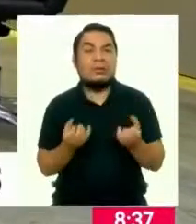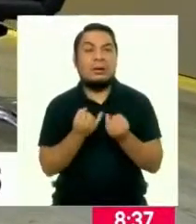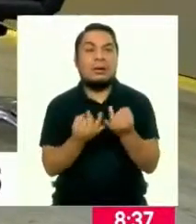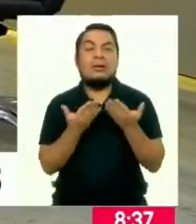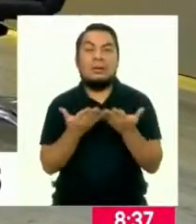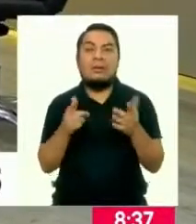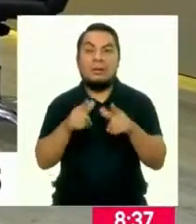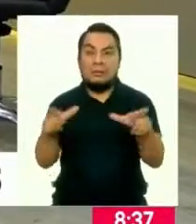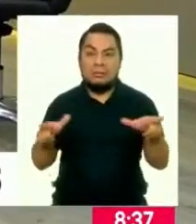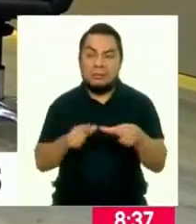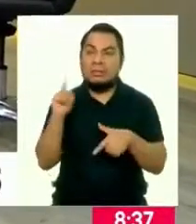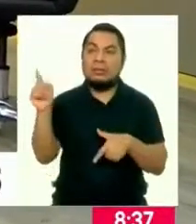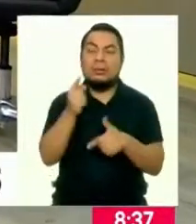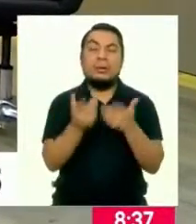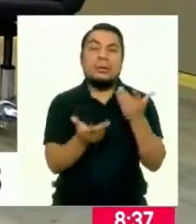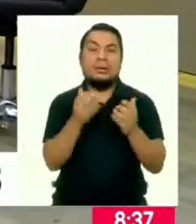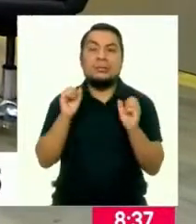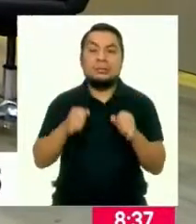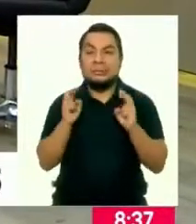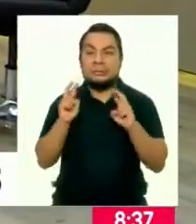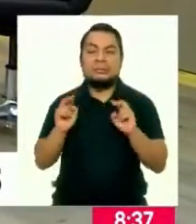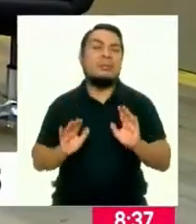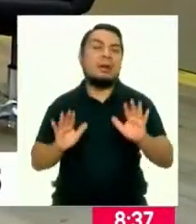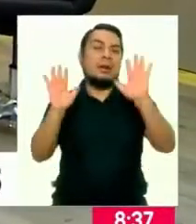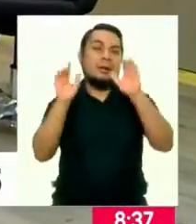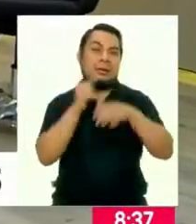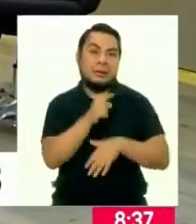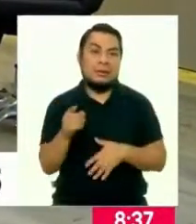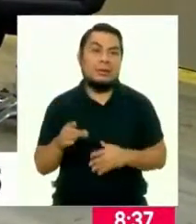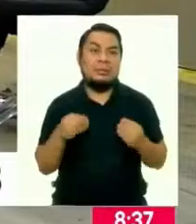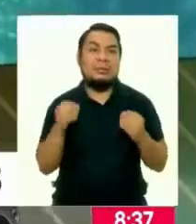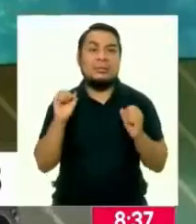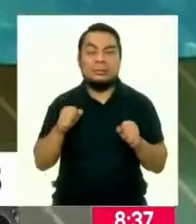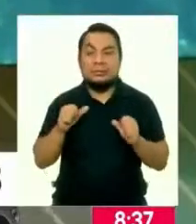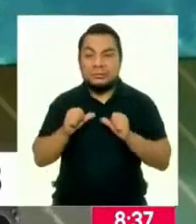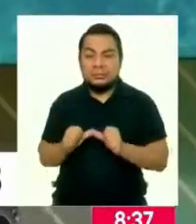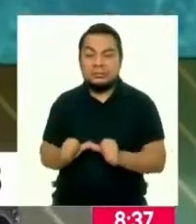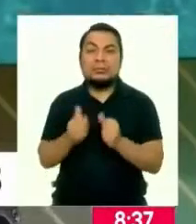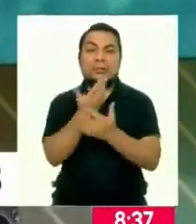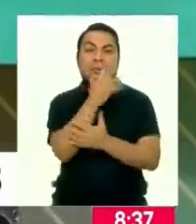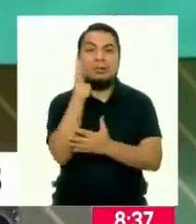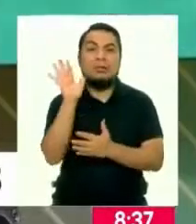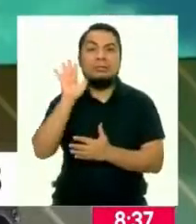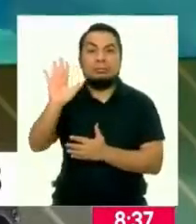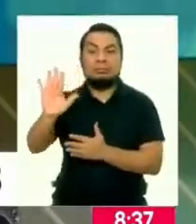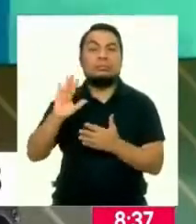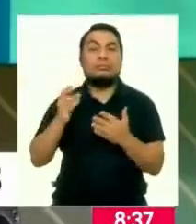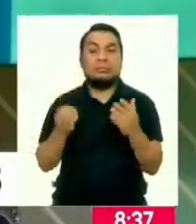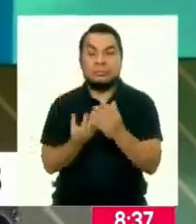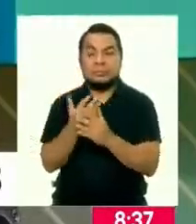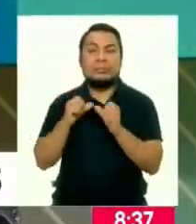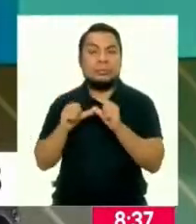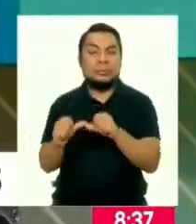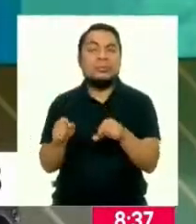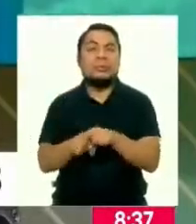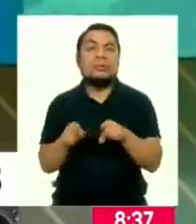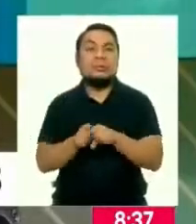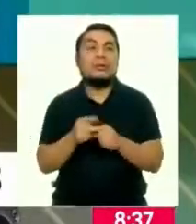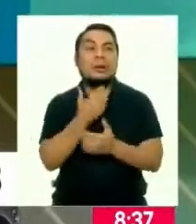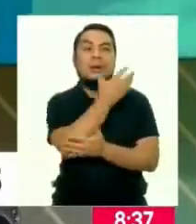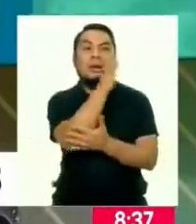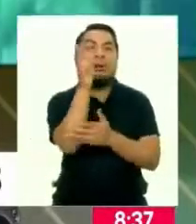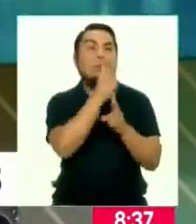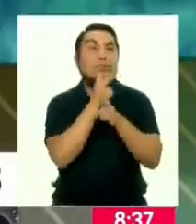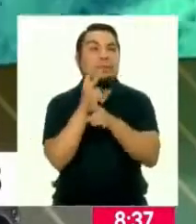de estas localidades que seguramente vamos a quedar maravillados porque es conservar la biodiversidad, al mismo tiempo es conservar los paisajes.